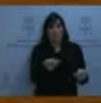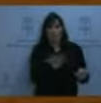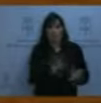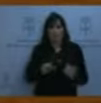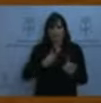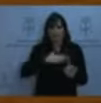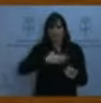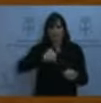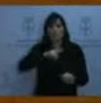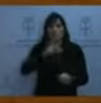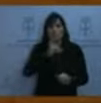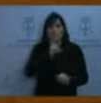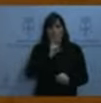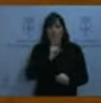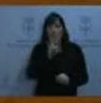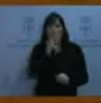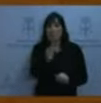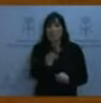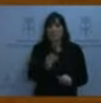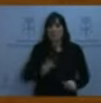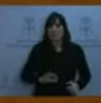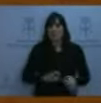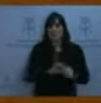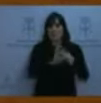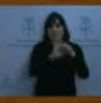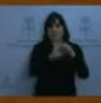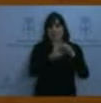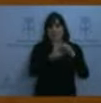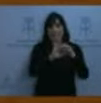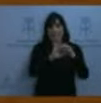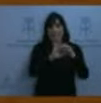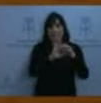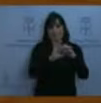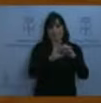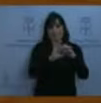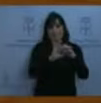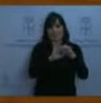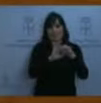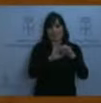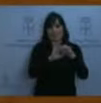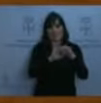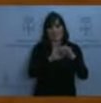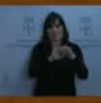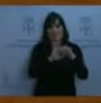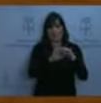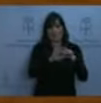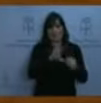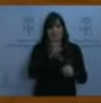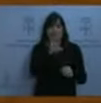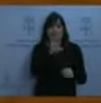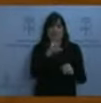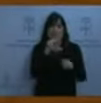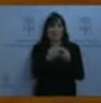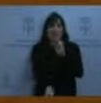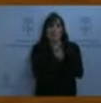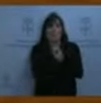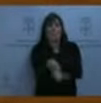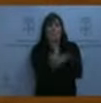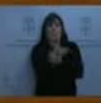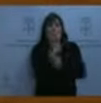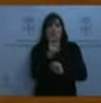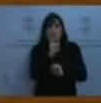radicalmente el origen de la nación política, que no solamente es la libertad de los ciudadanos, sino